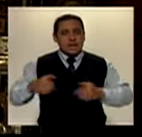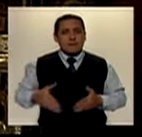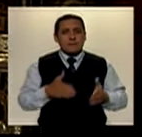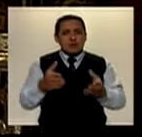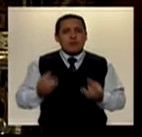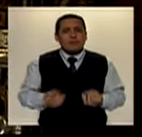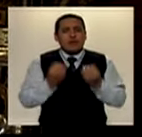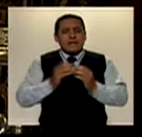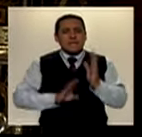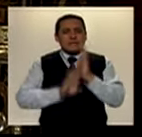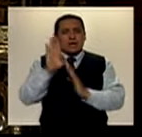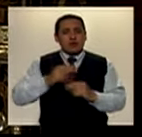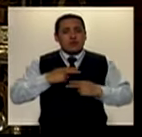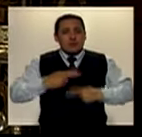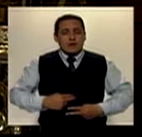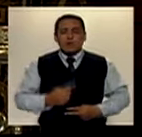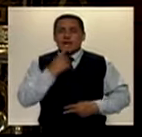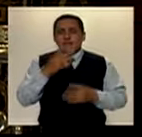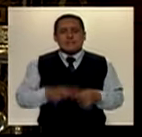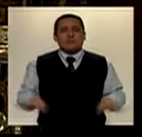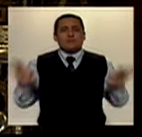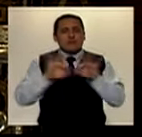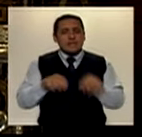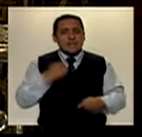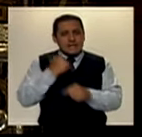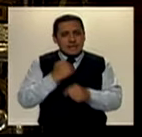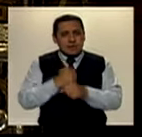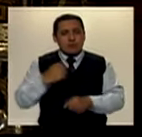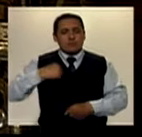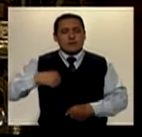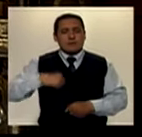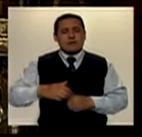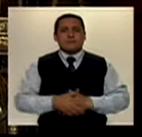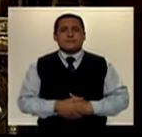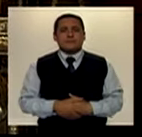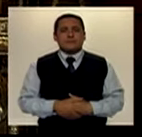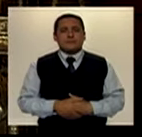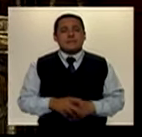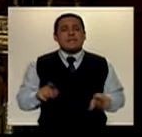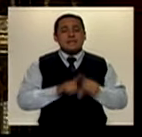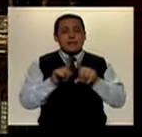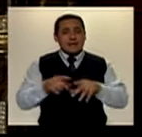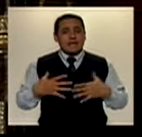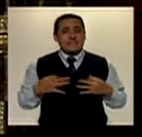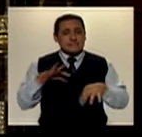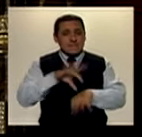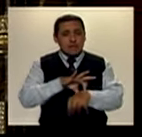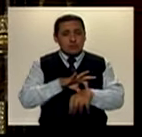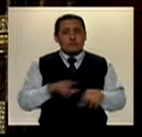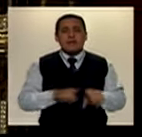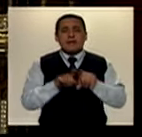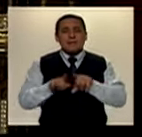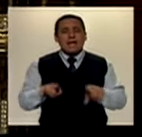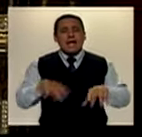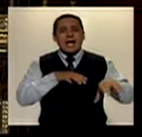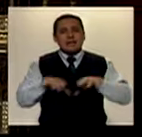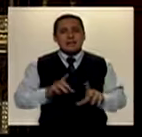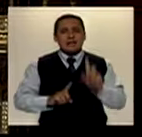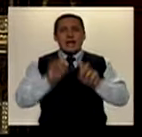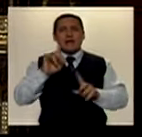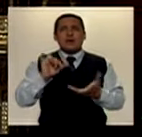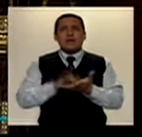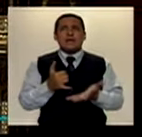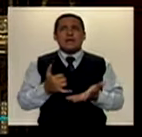porque el desarrollo humano es lo fundamental en la gestión municipal. Y en salud, hacer algo que